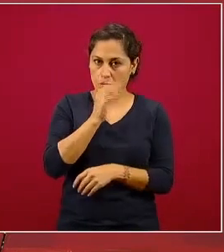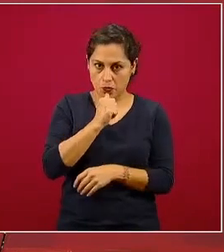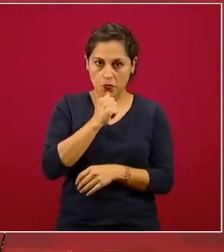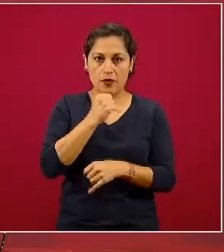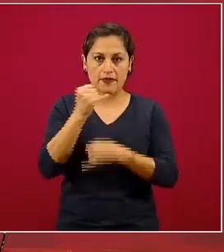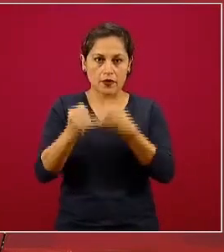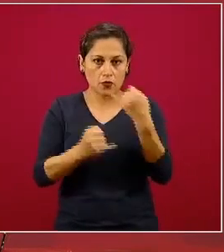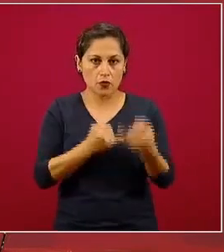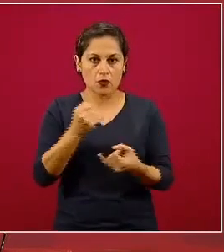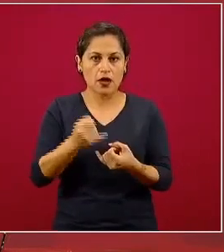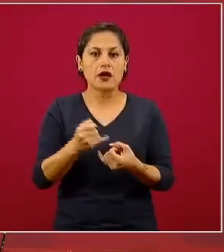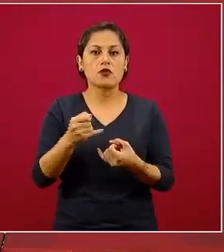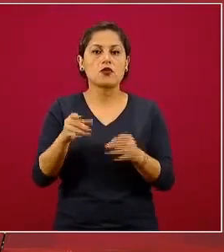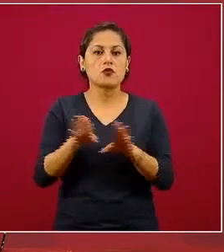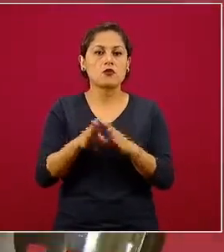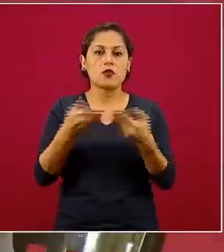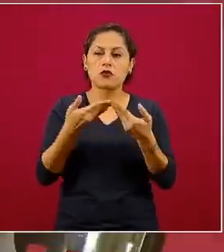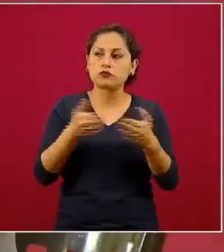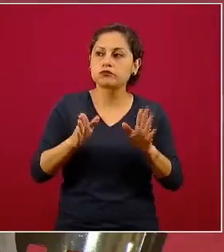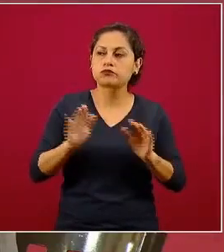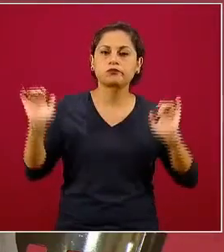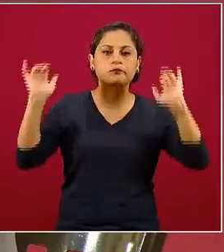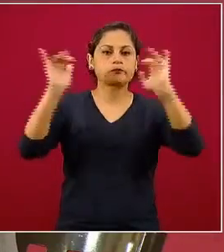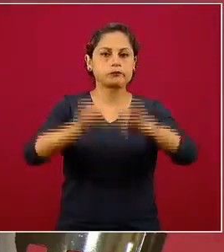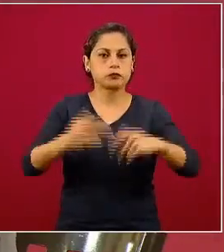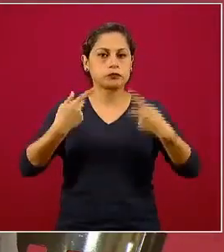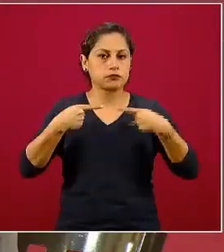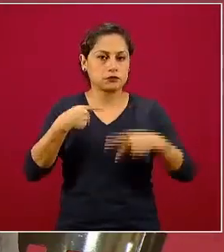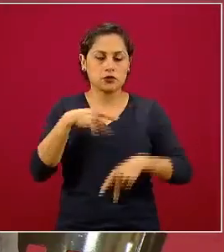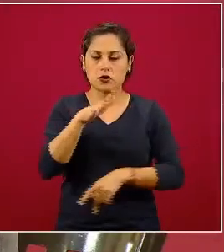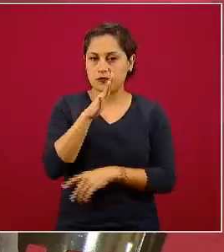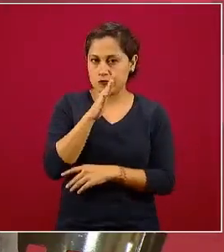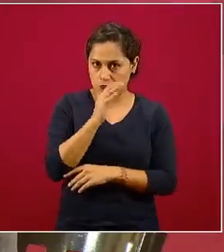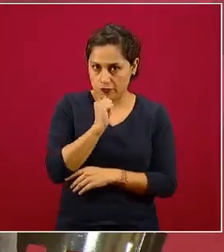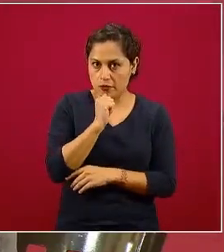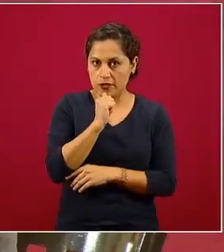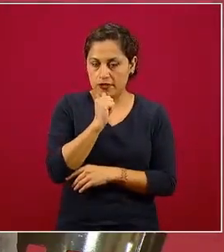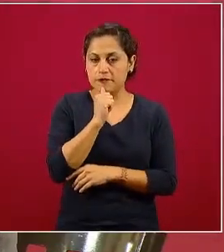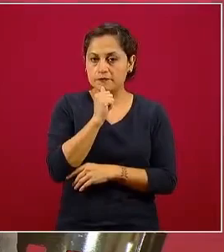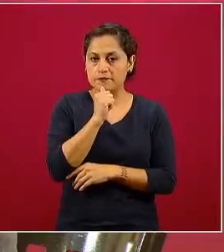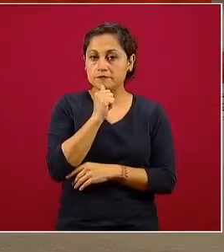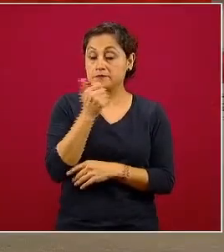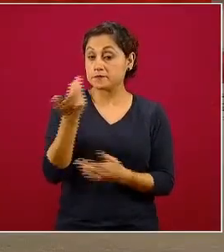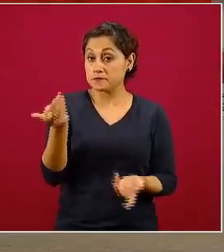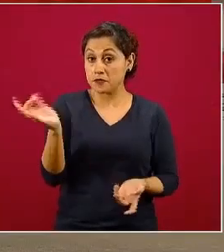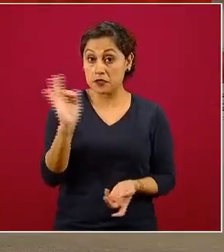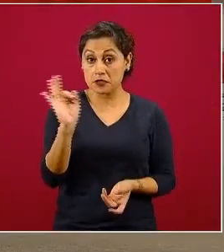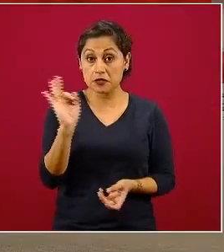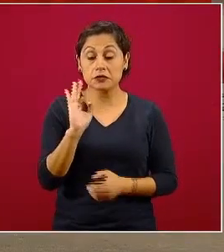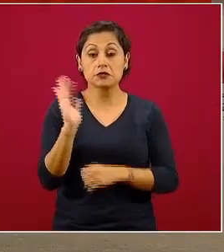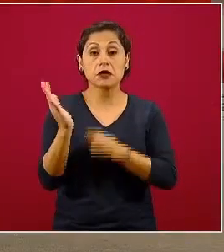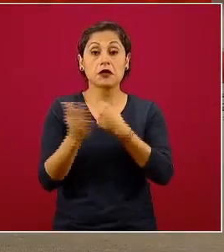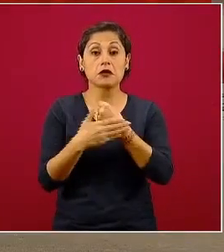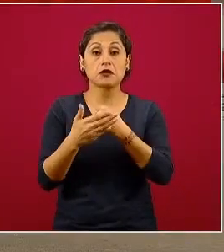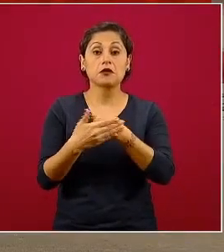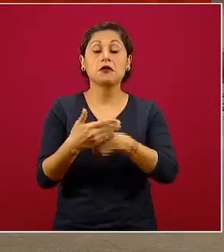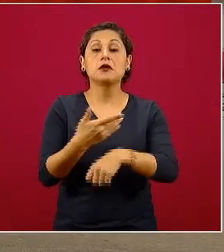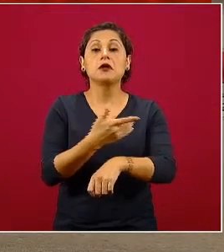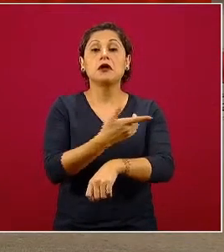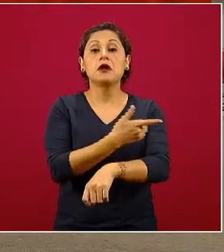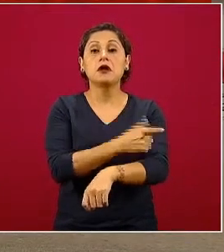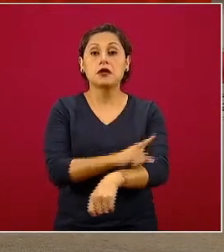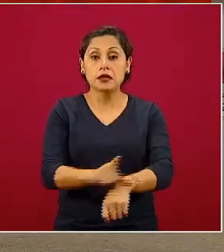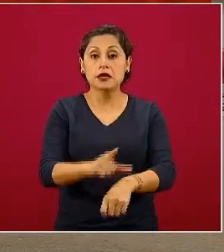a puertas abiertas, no podrían tener público. Y lo más probable es que sería un esquema, como ha ocurrido en ligas de fútbol